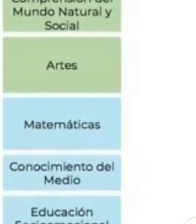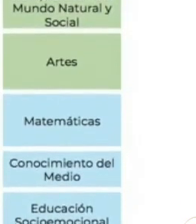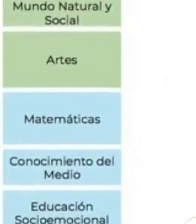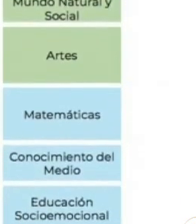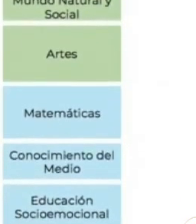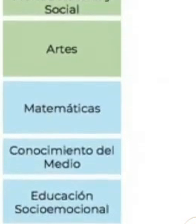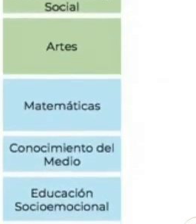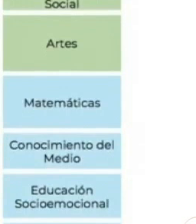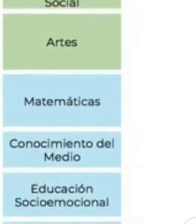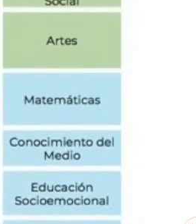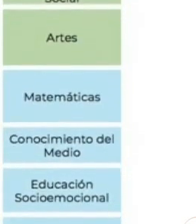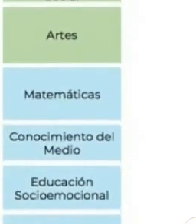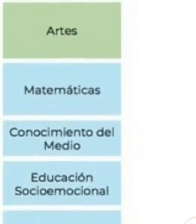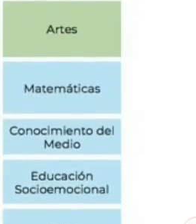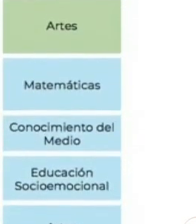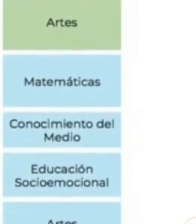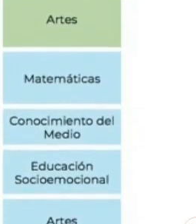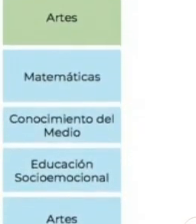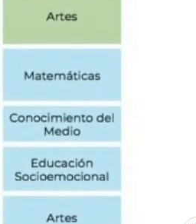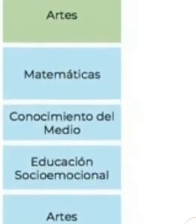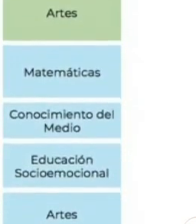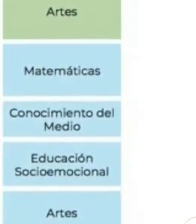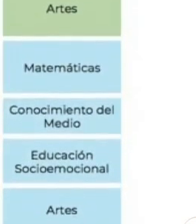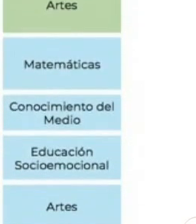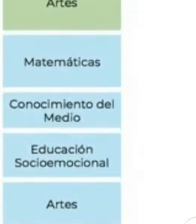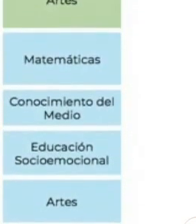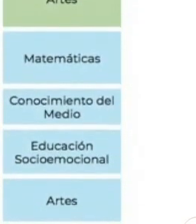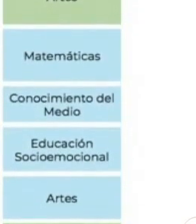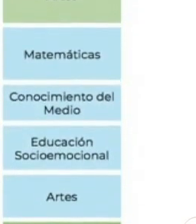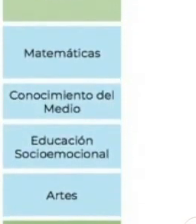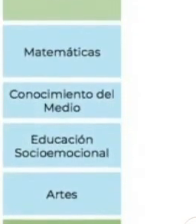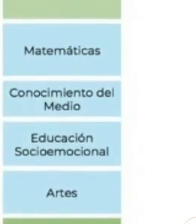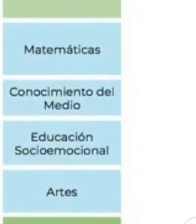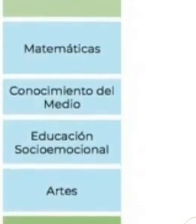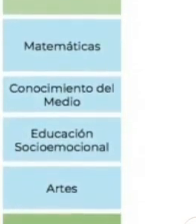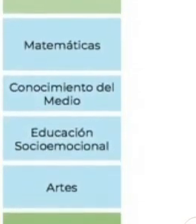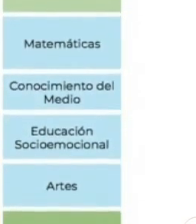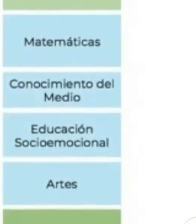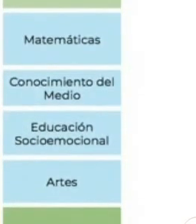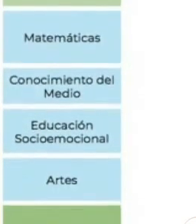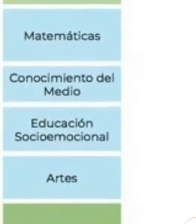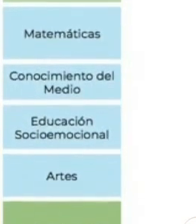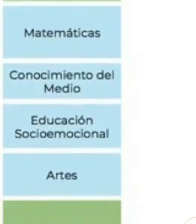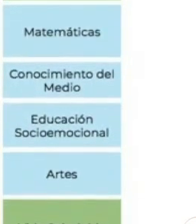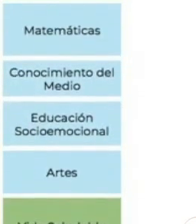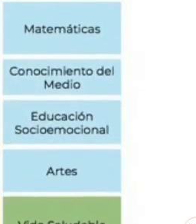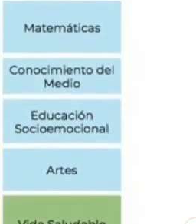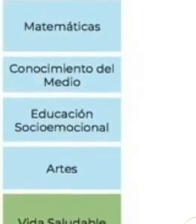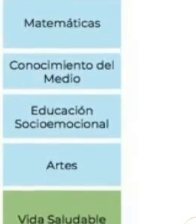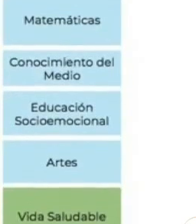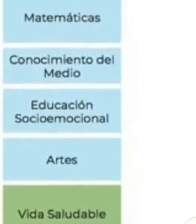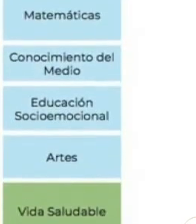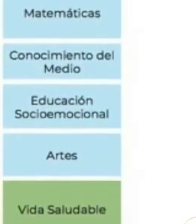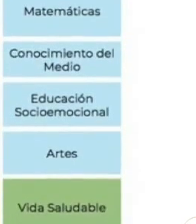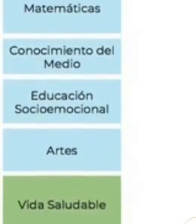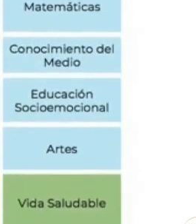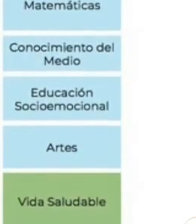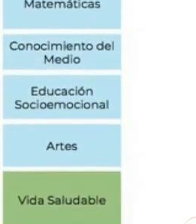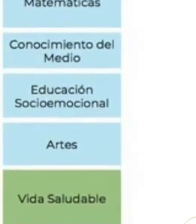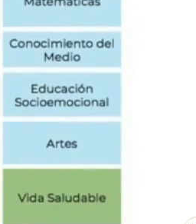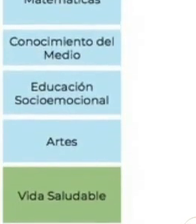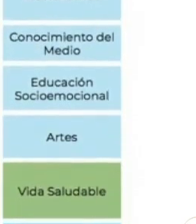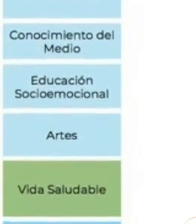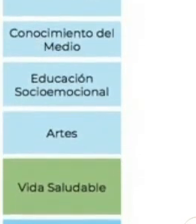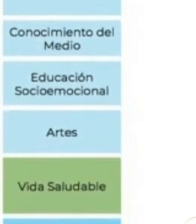educación a distancia, que es un gran reto que tiene, no sólo la Secretaría de Educación Pública, sino México, porque